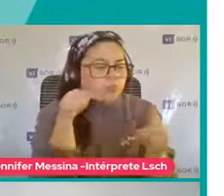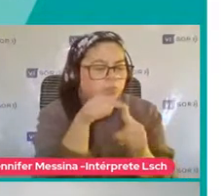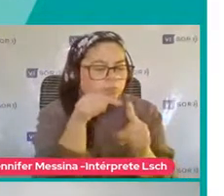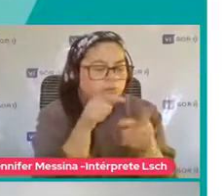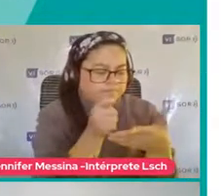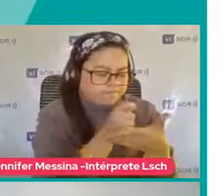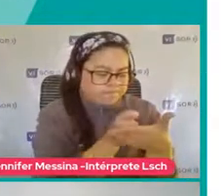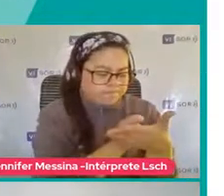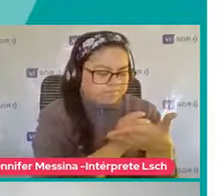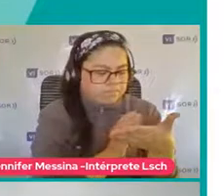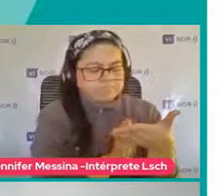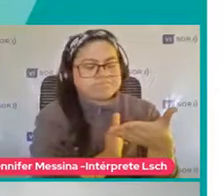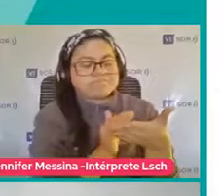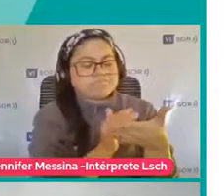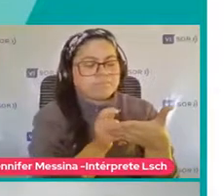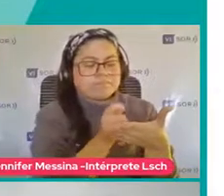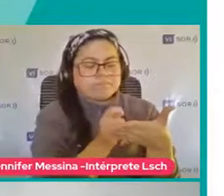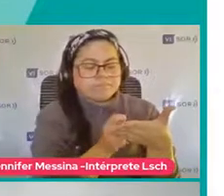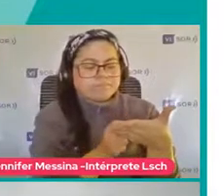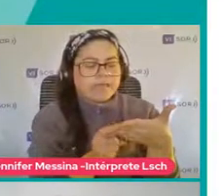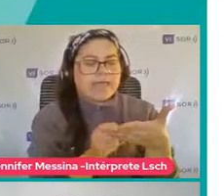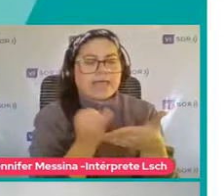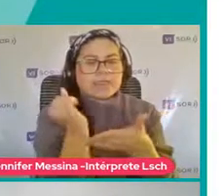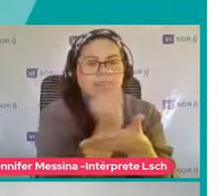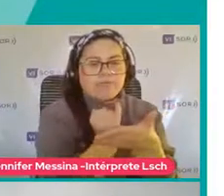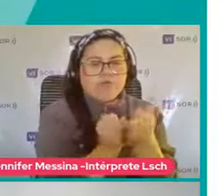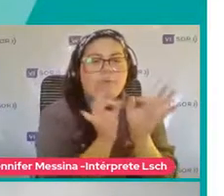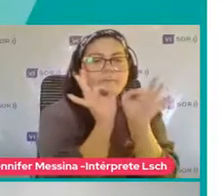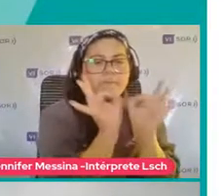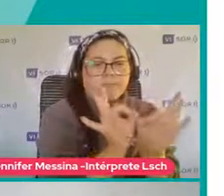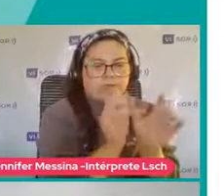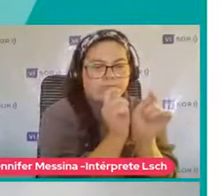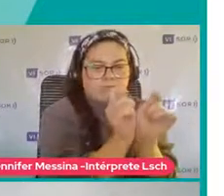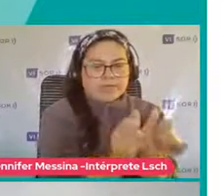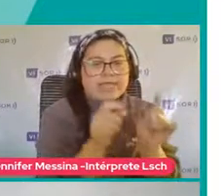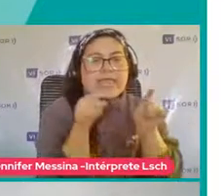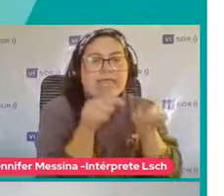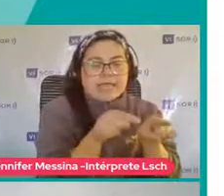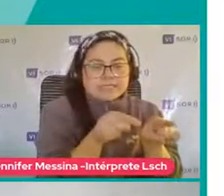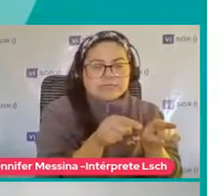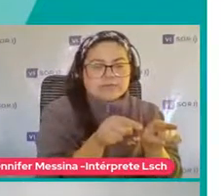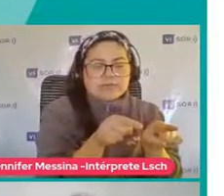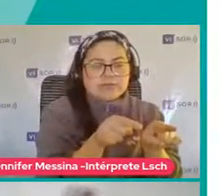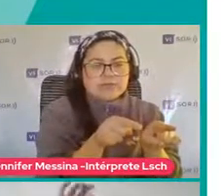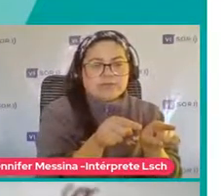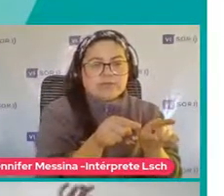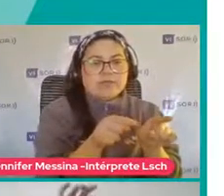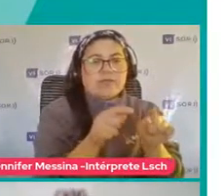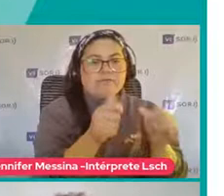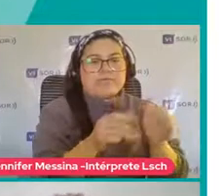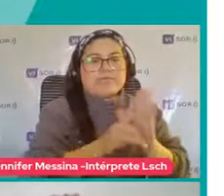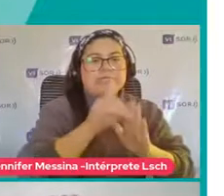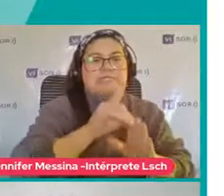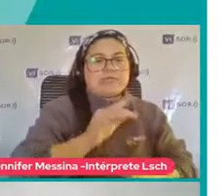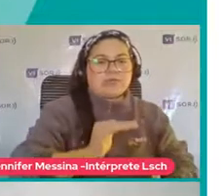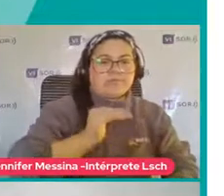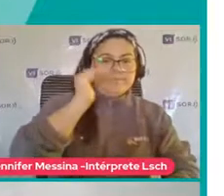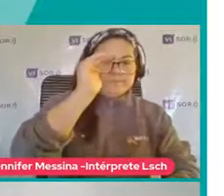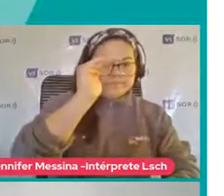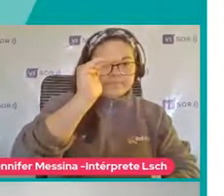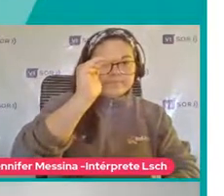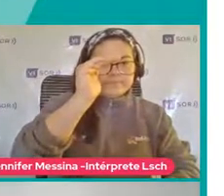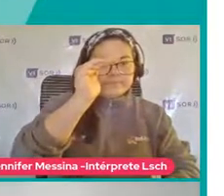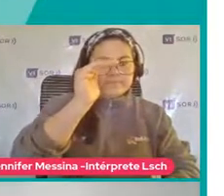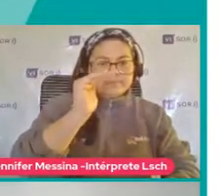Perfeccionistas A la hora de Hacer un dibujo Y les queda perfecto Entonces eso sería Como un perfil De desarrollo Que está por sobre La norma